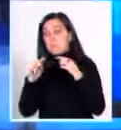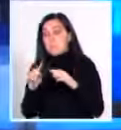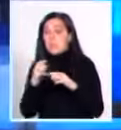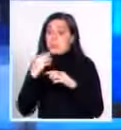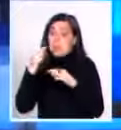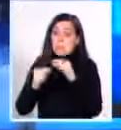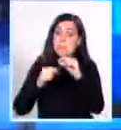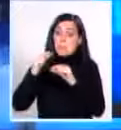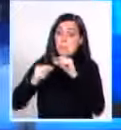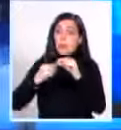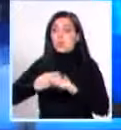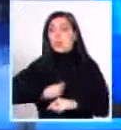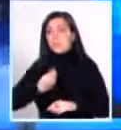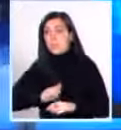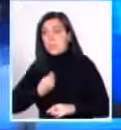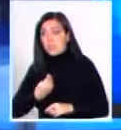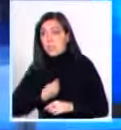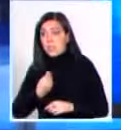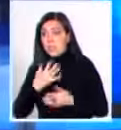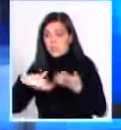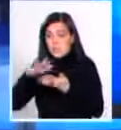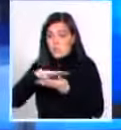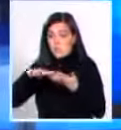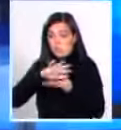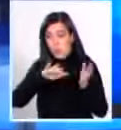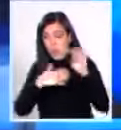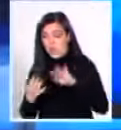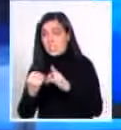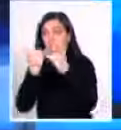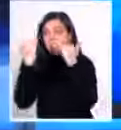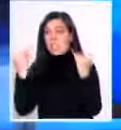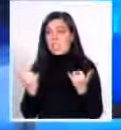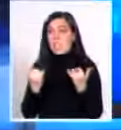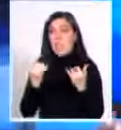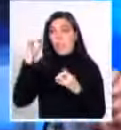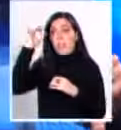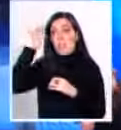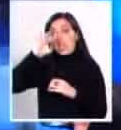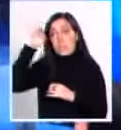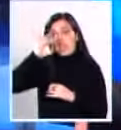Y bueno, entonces sobreviví. Pero hasta el día de hoy, inglés, oral,